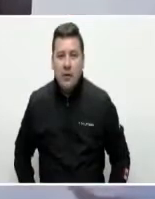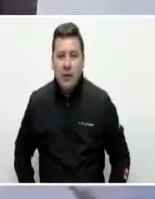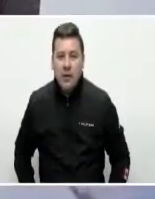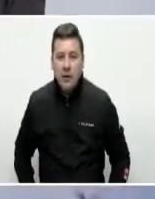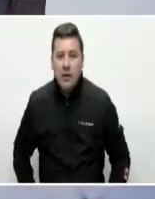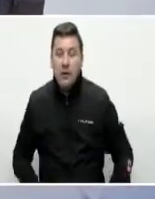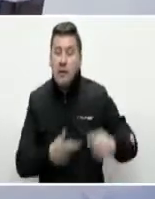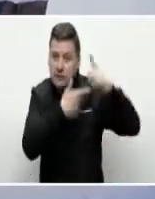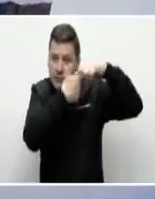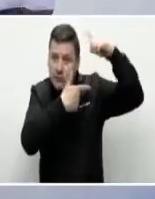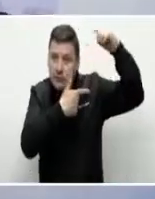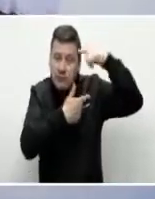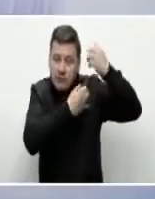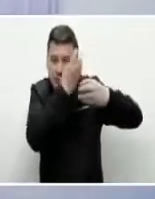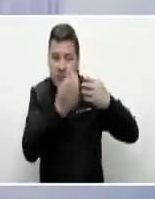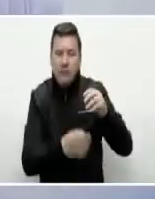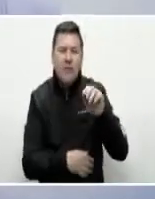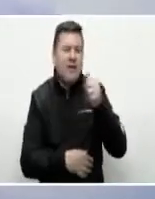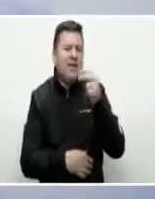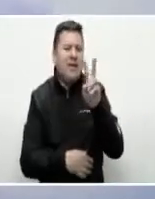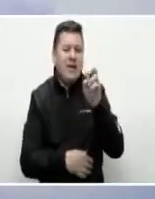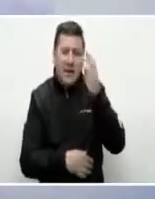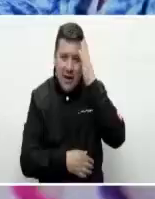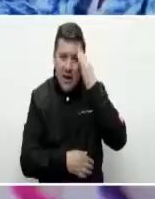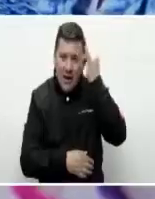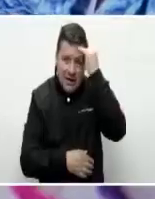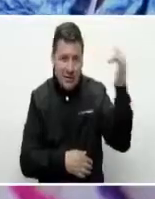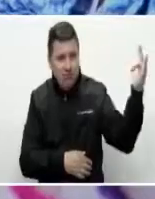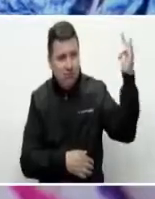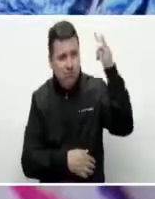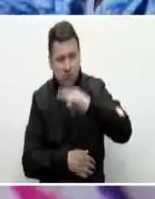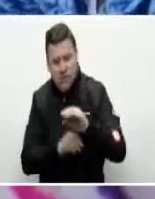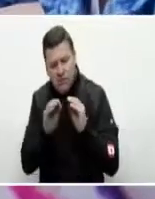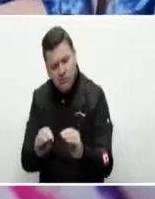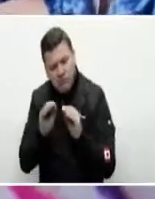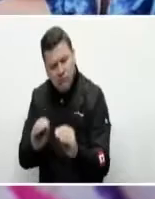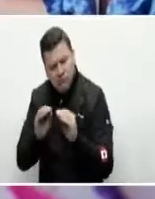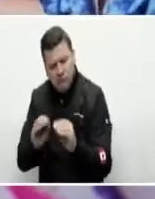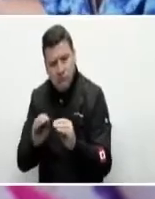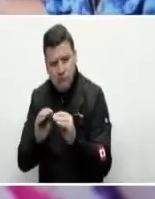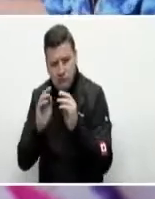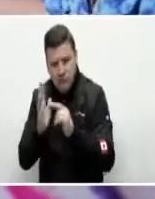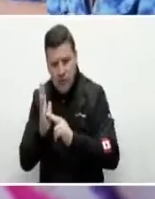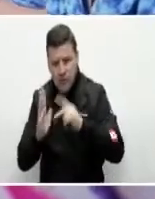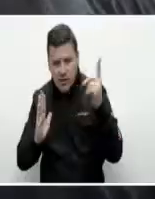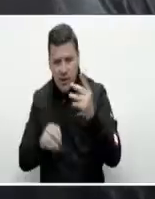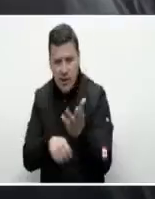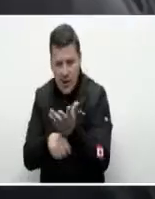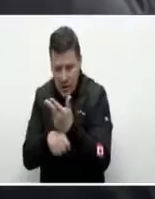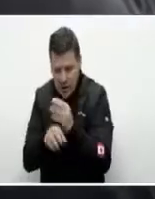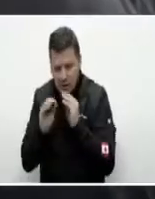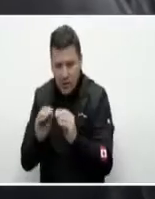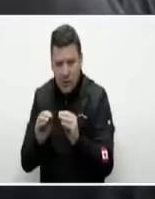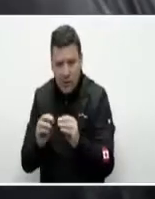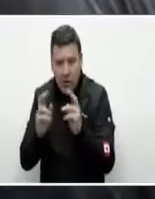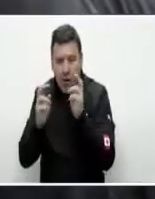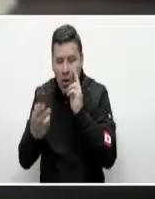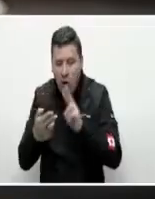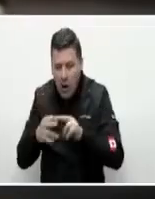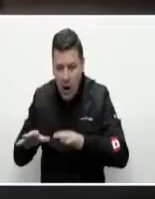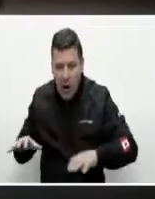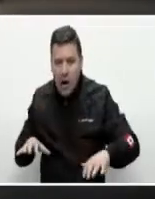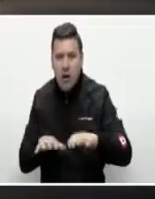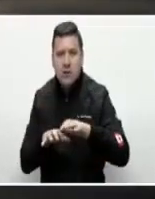17 artistas haitianos recibieron por parte del SENA transferencia de conocimientos en técnicas de artesanías y conocieron las